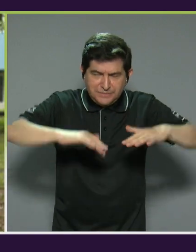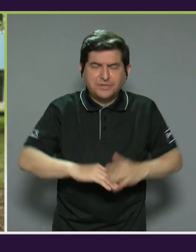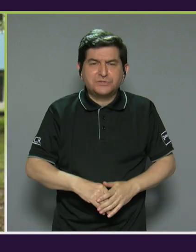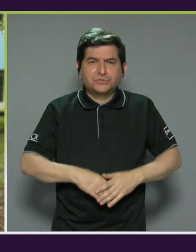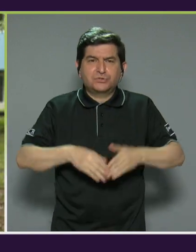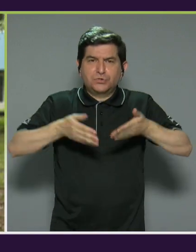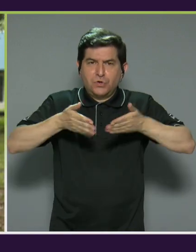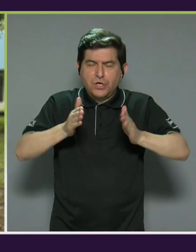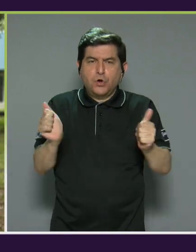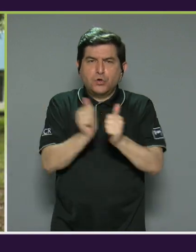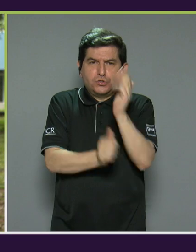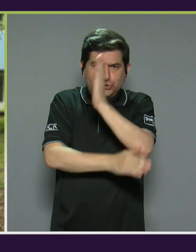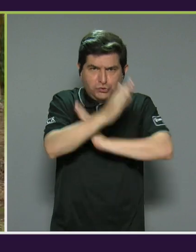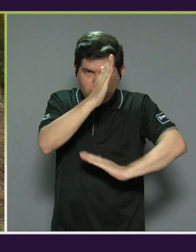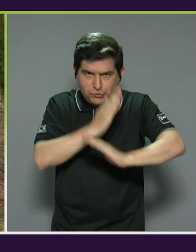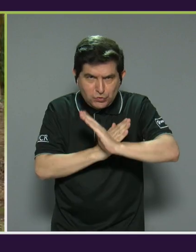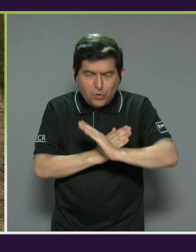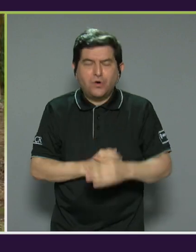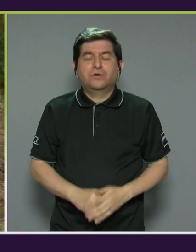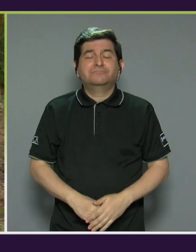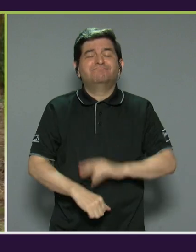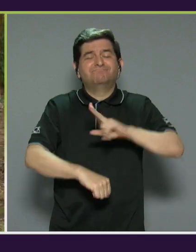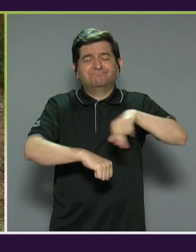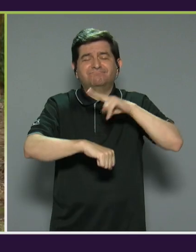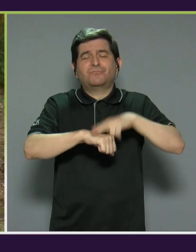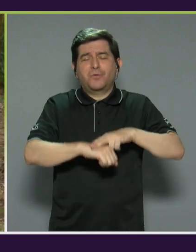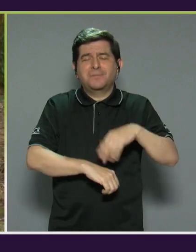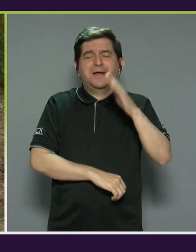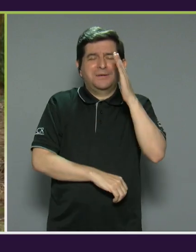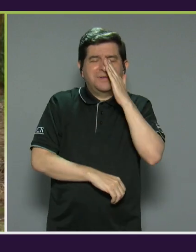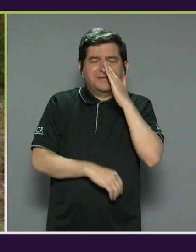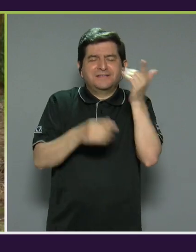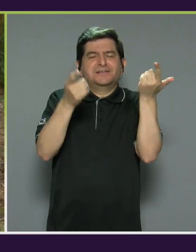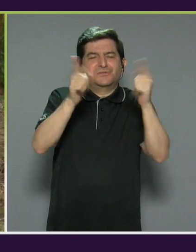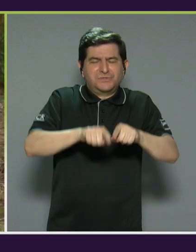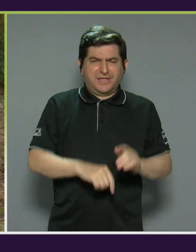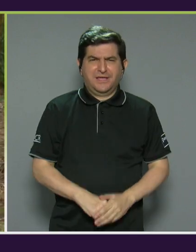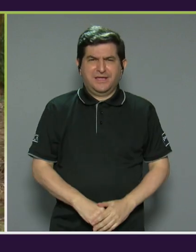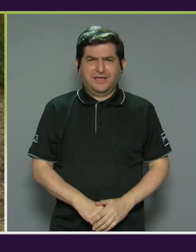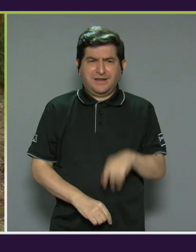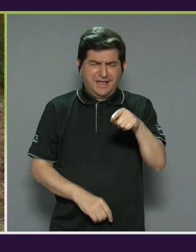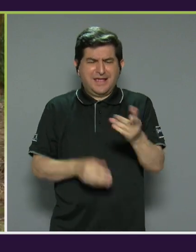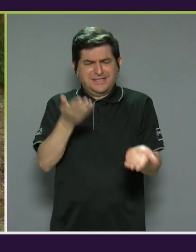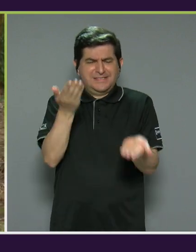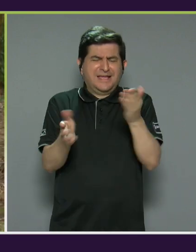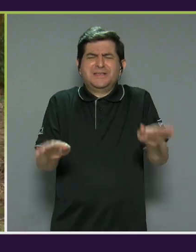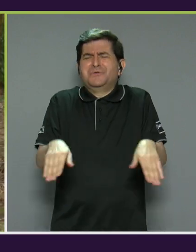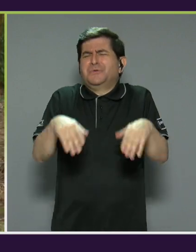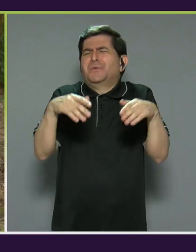sus hijas e hijos con discapacidad es frecuente entre las madres. ¿Cómo alcanzar ese balance?